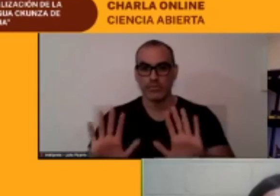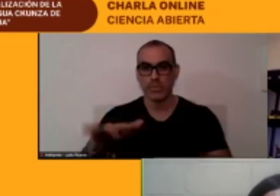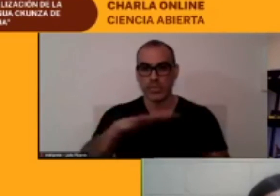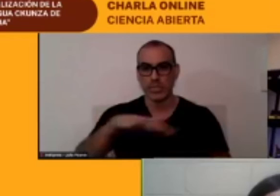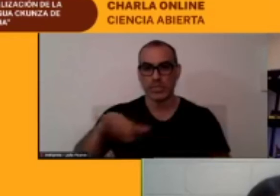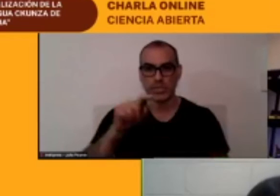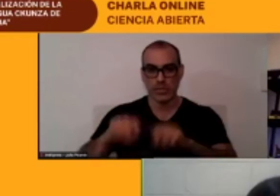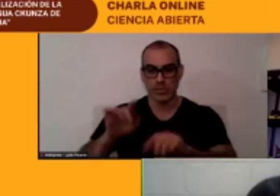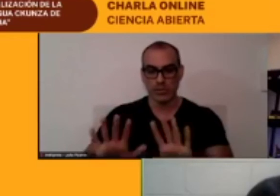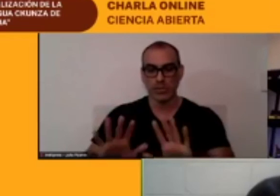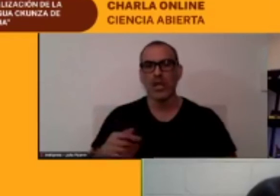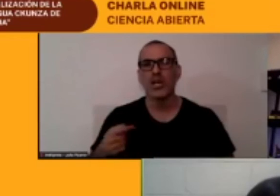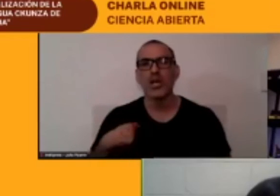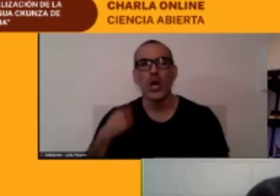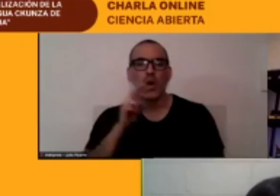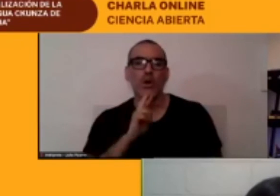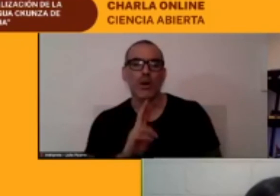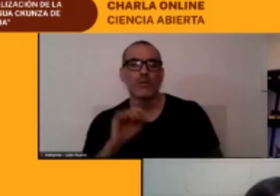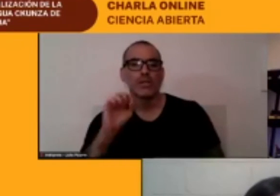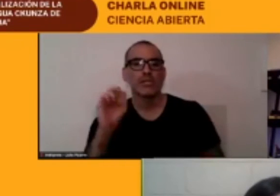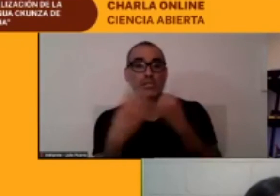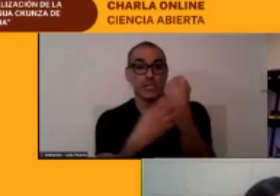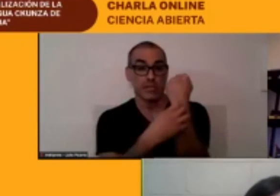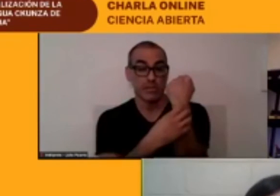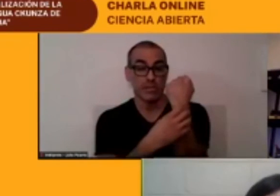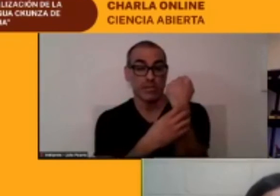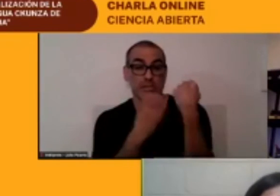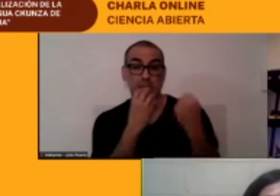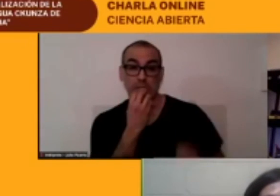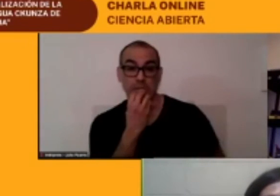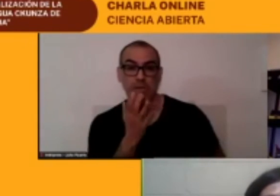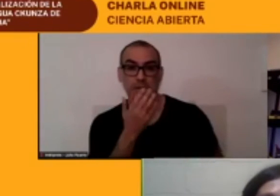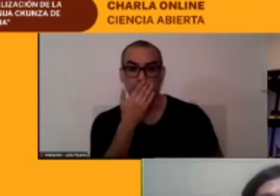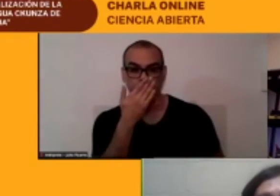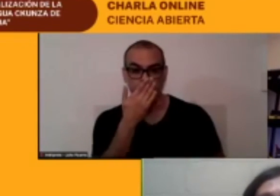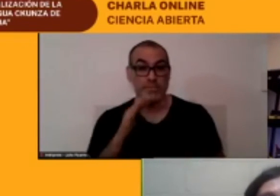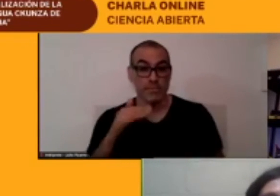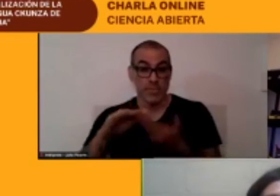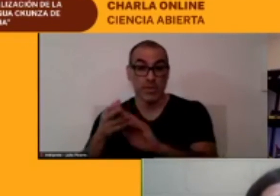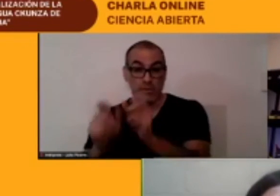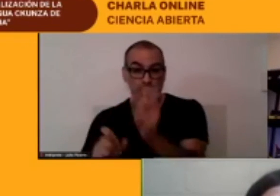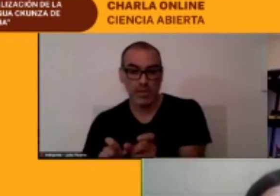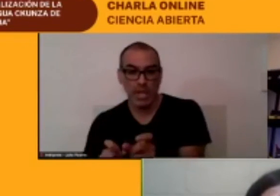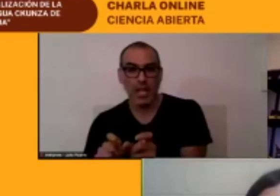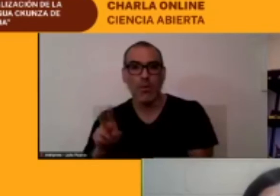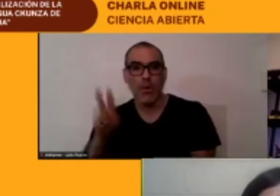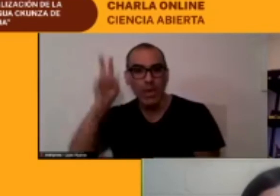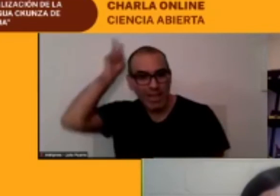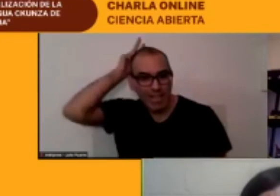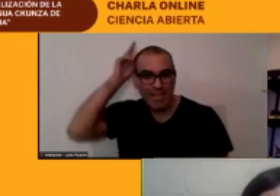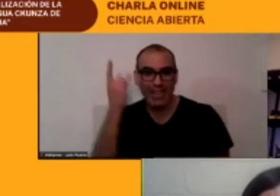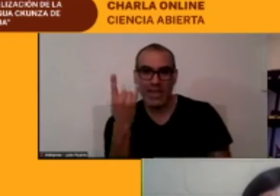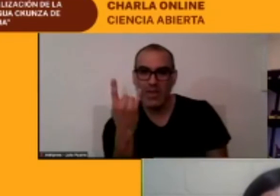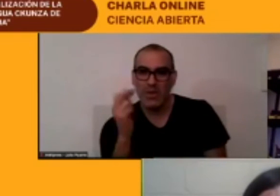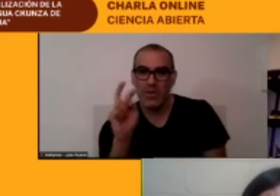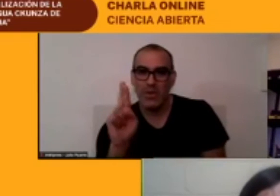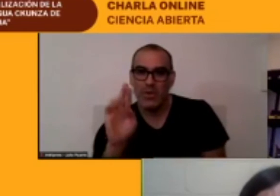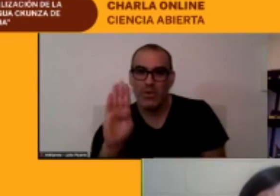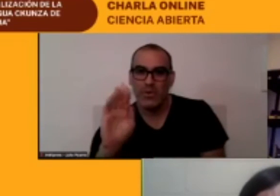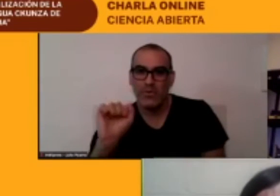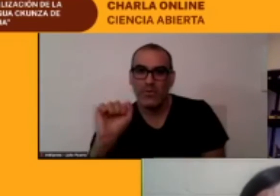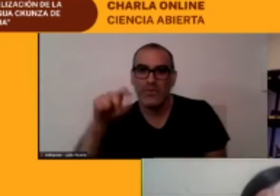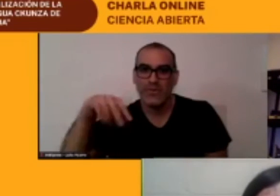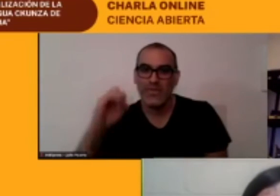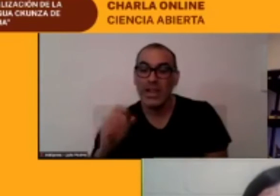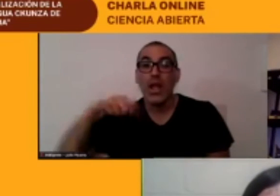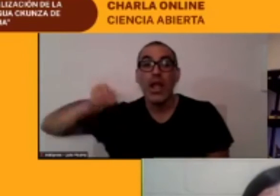estas comunidades los indígenas urbanos que se llaman aquí ellos participan activamente en